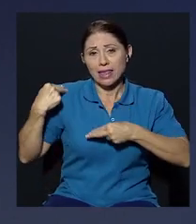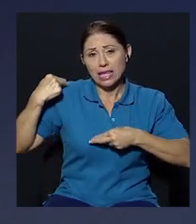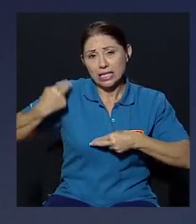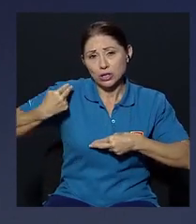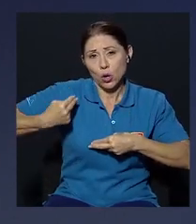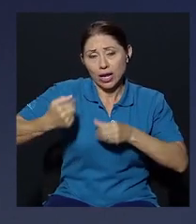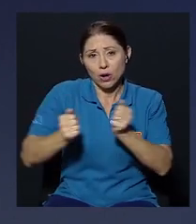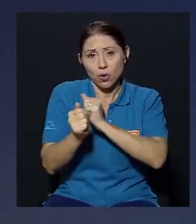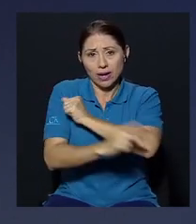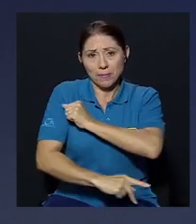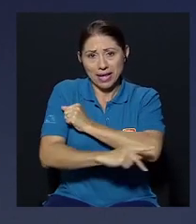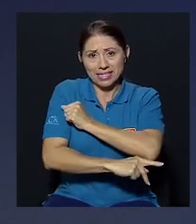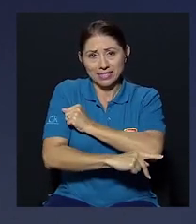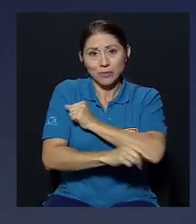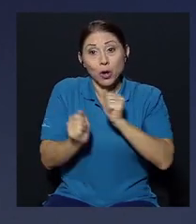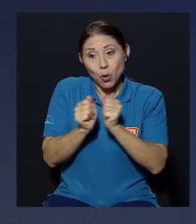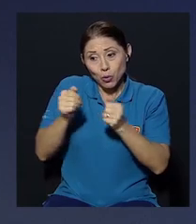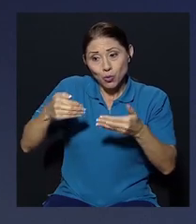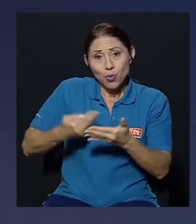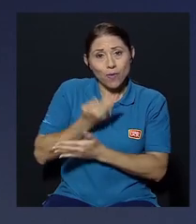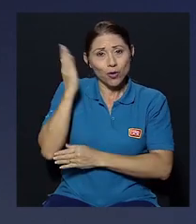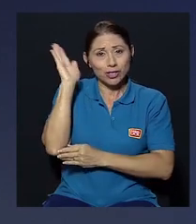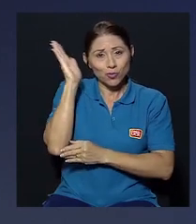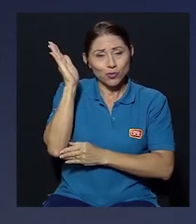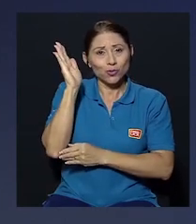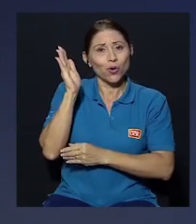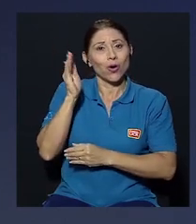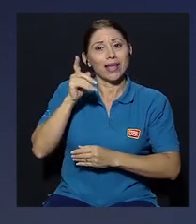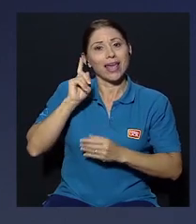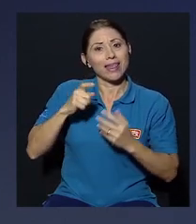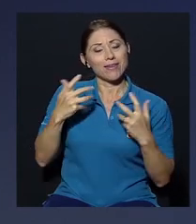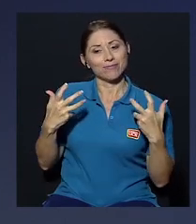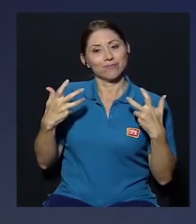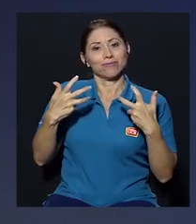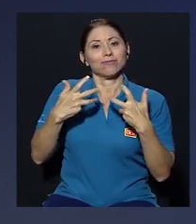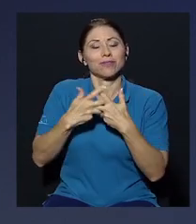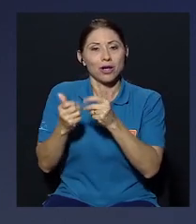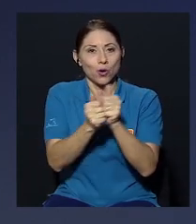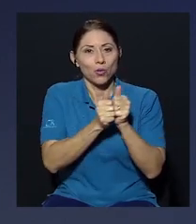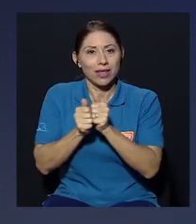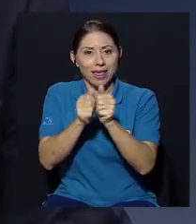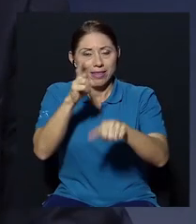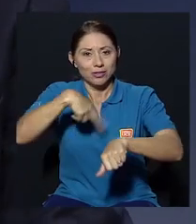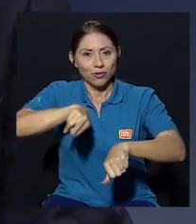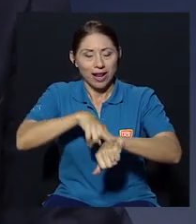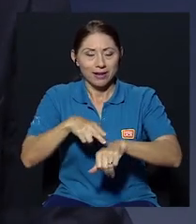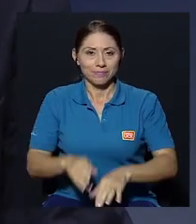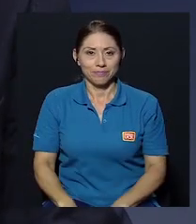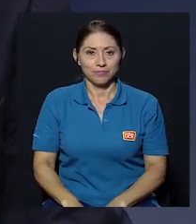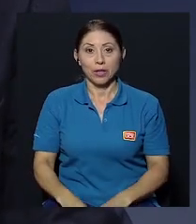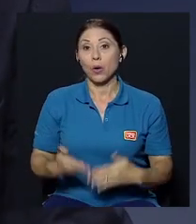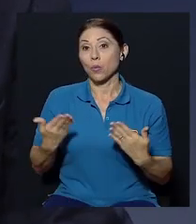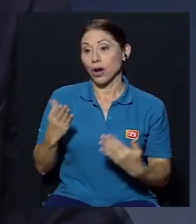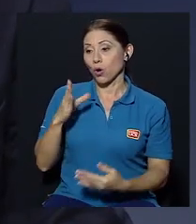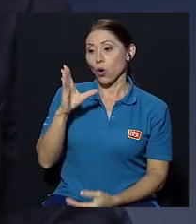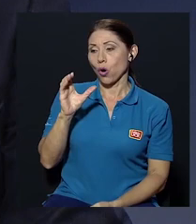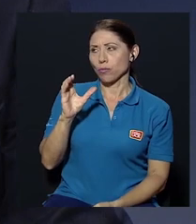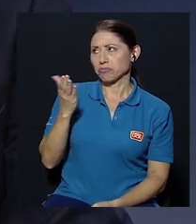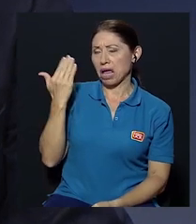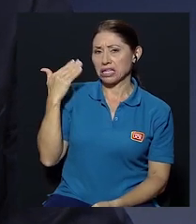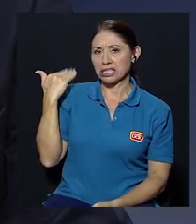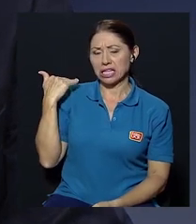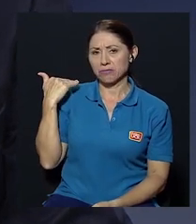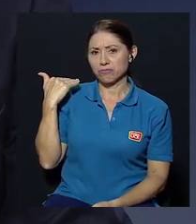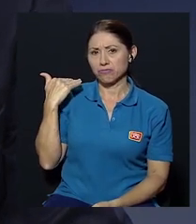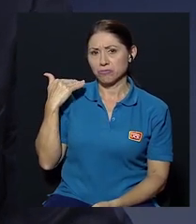también con este no discurso como dice usted con el ser consecuente por una unidad nacional Bueno Don Carlos